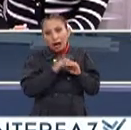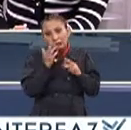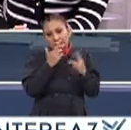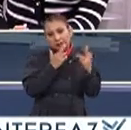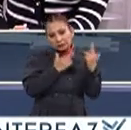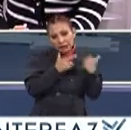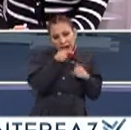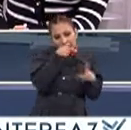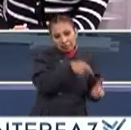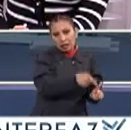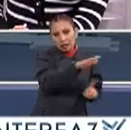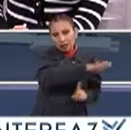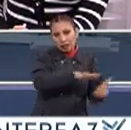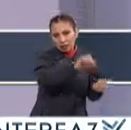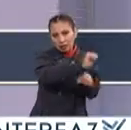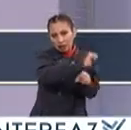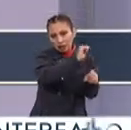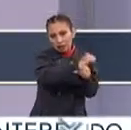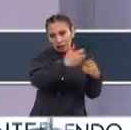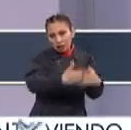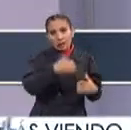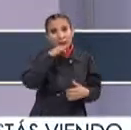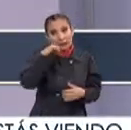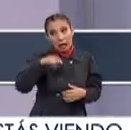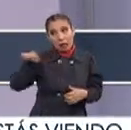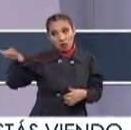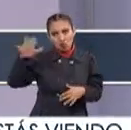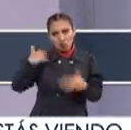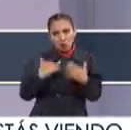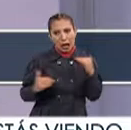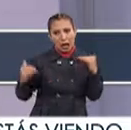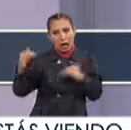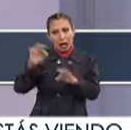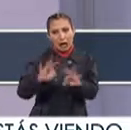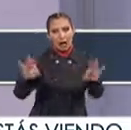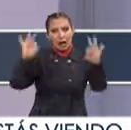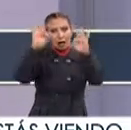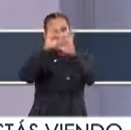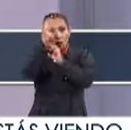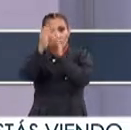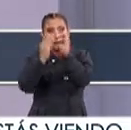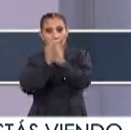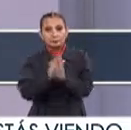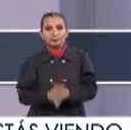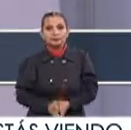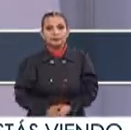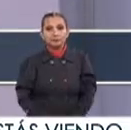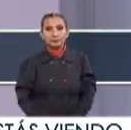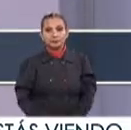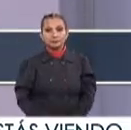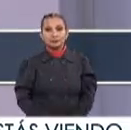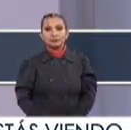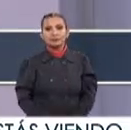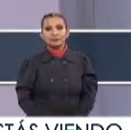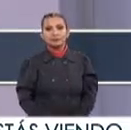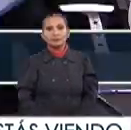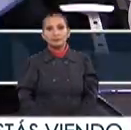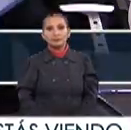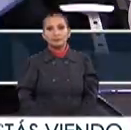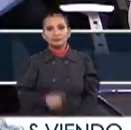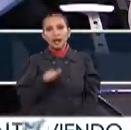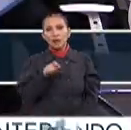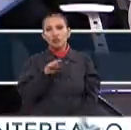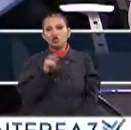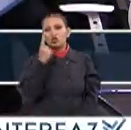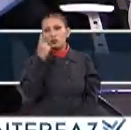Regresar A la parte del sector Automotriz En Italia Que es uno de los más importantes A nivel global Claro Entonces Alfonso